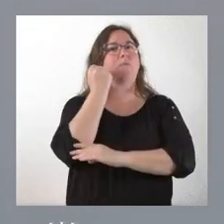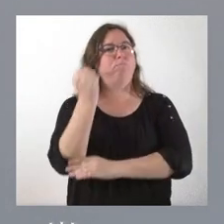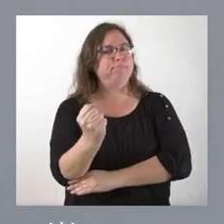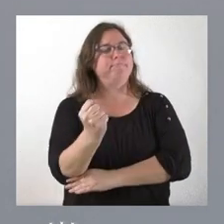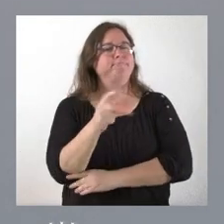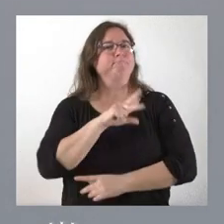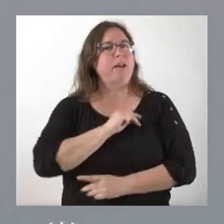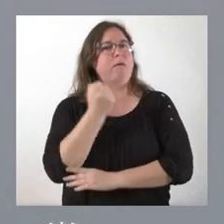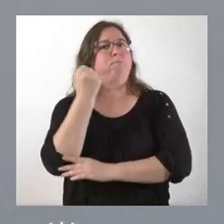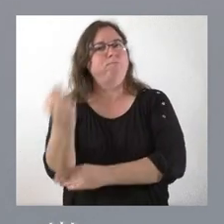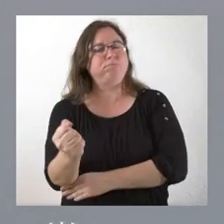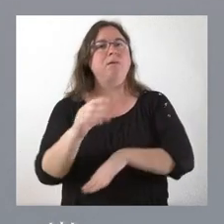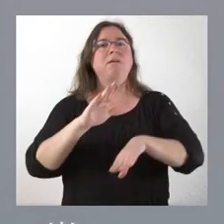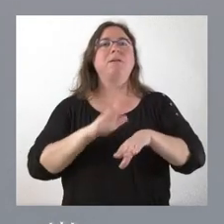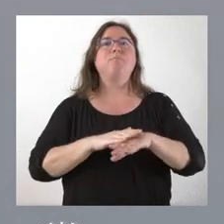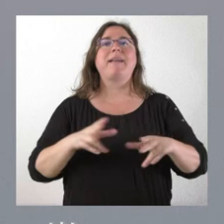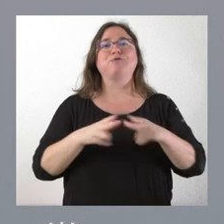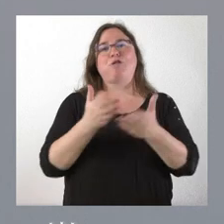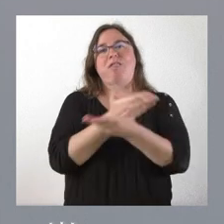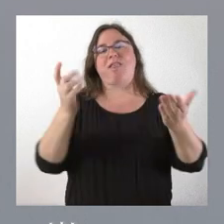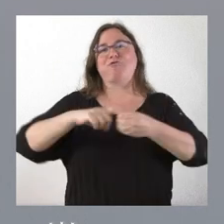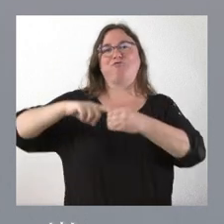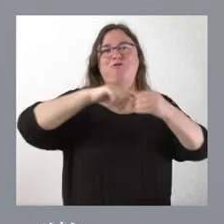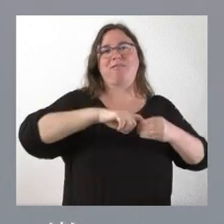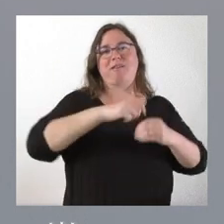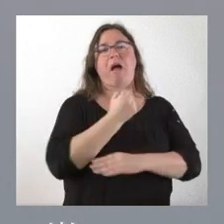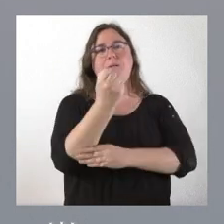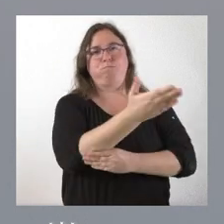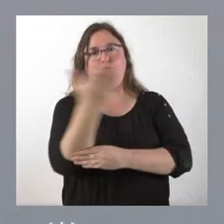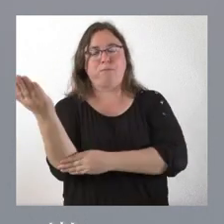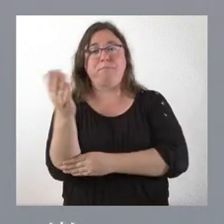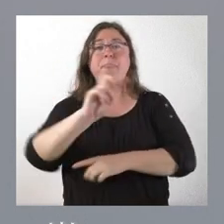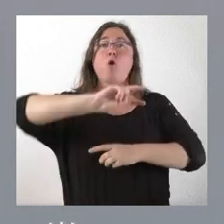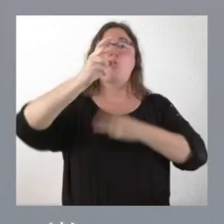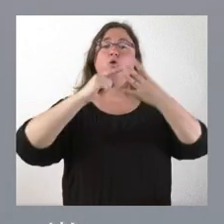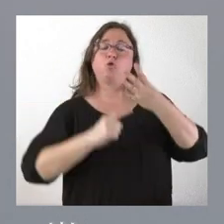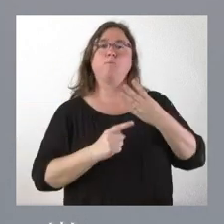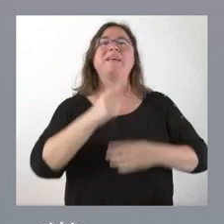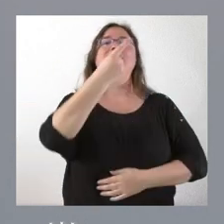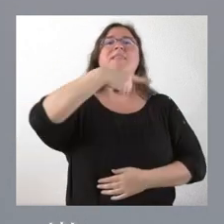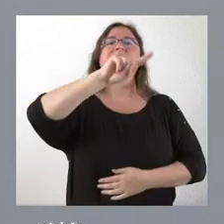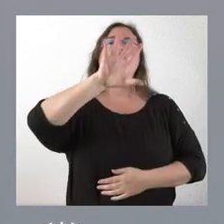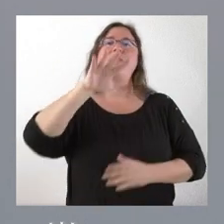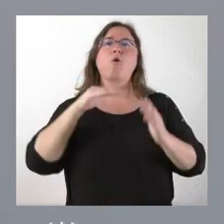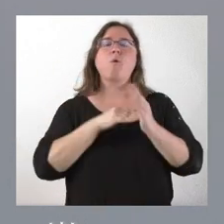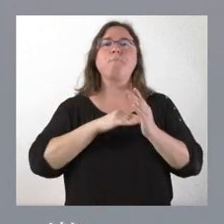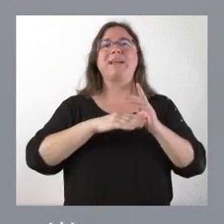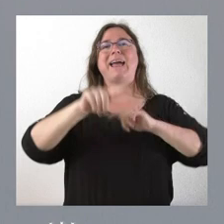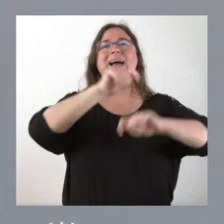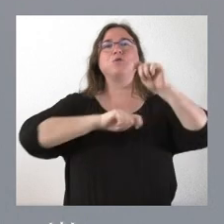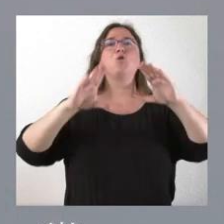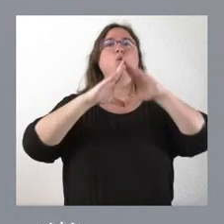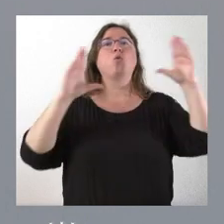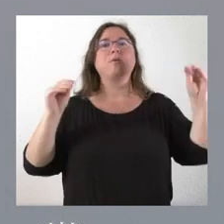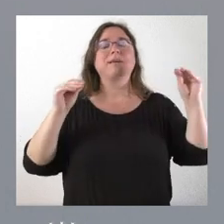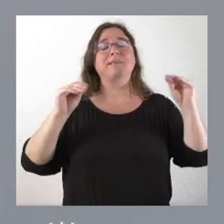sociedades solidarias como es la nuestra. En otro orden de cosas, 105.000 euros para la Asociación Universitaria de